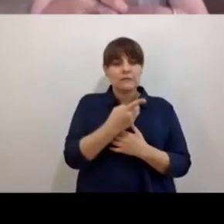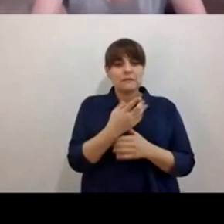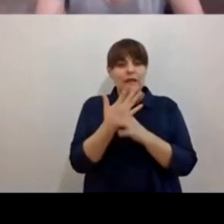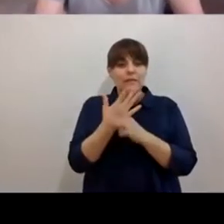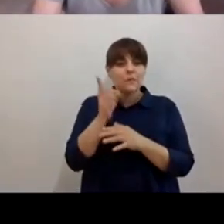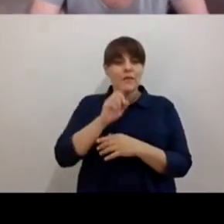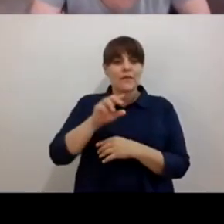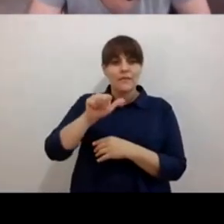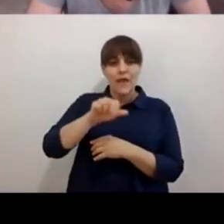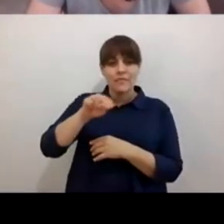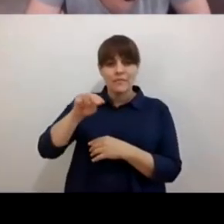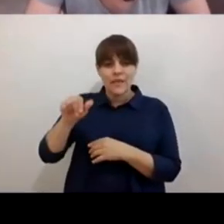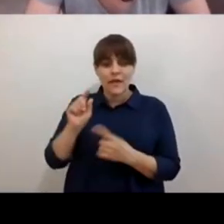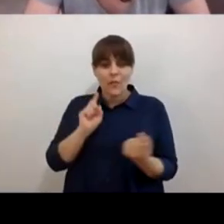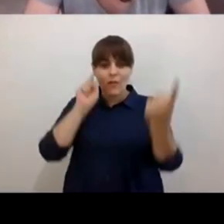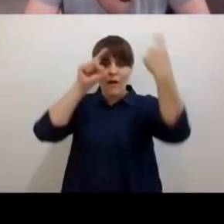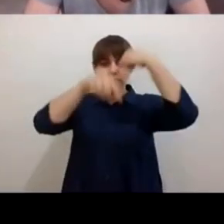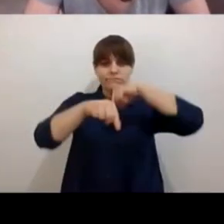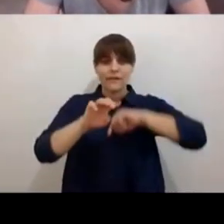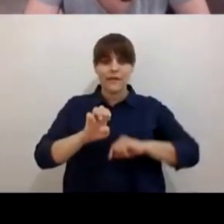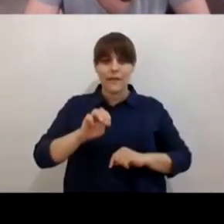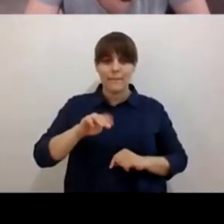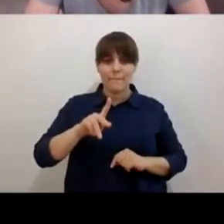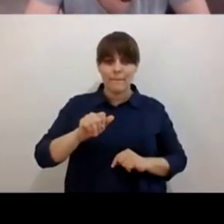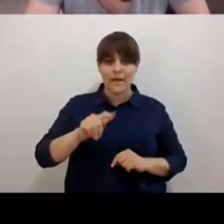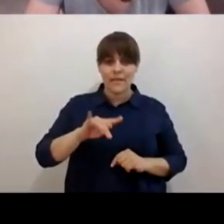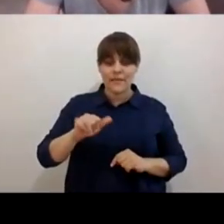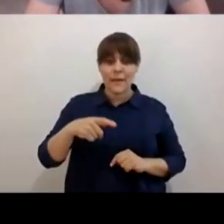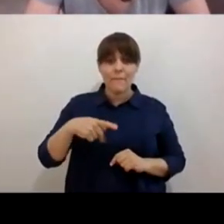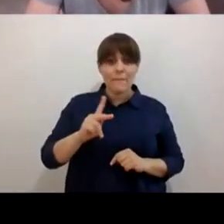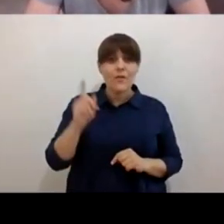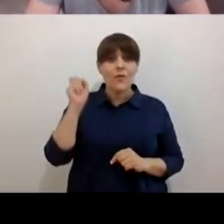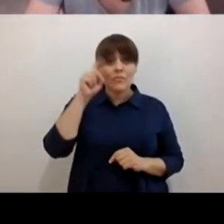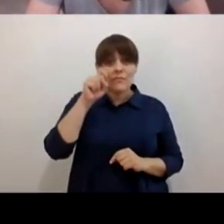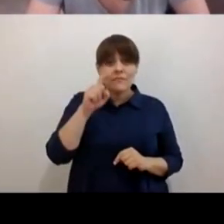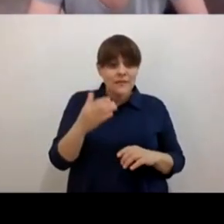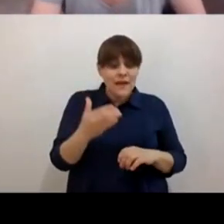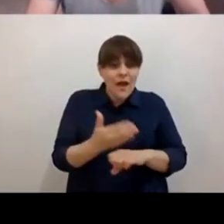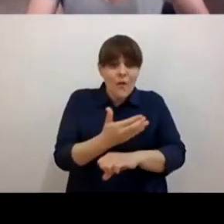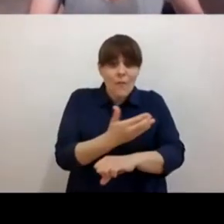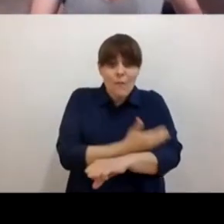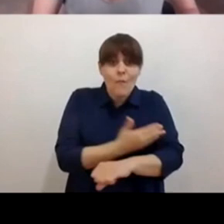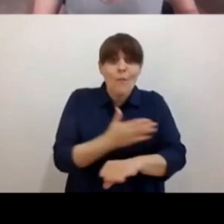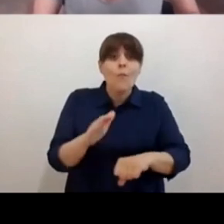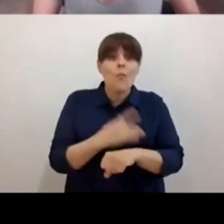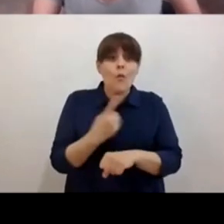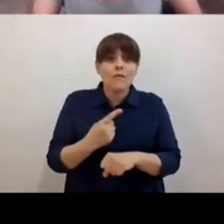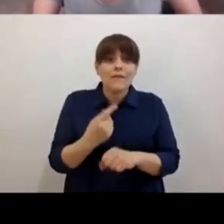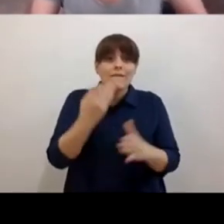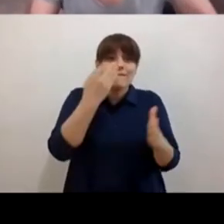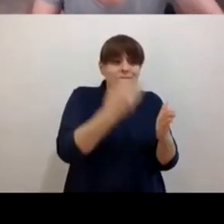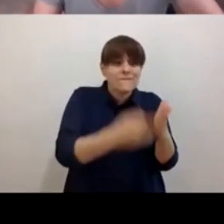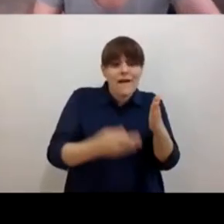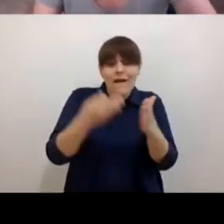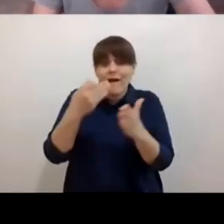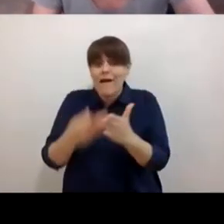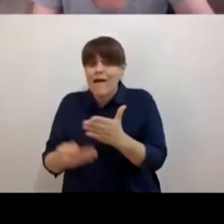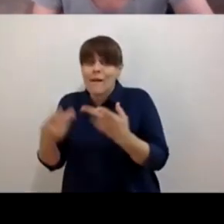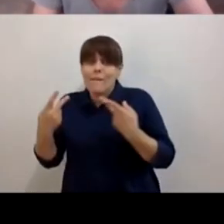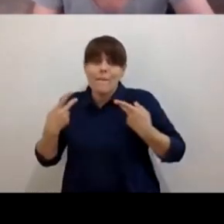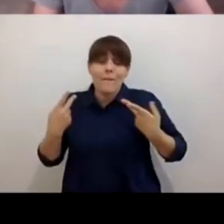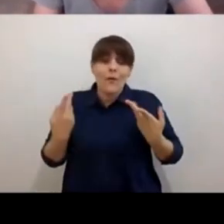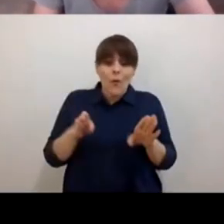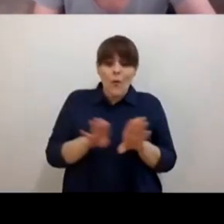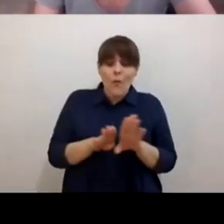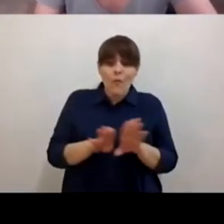por otro lado hace difícil el acompañamiento porque hay un déficit universal de escucha también de acompañamiento de compasión